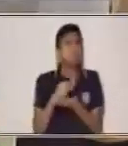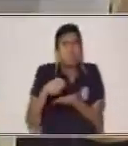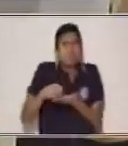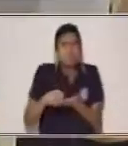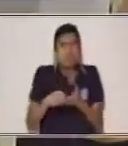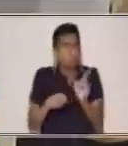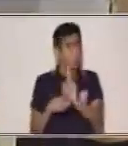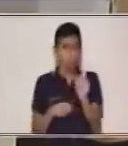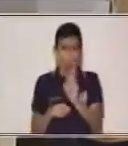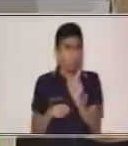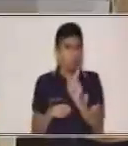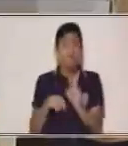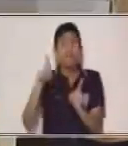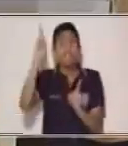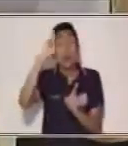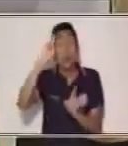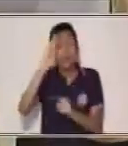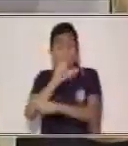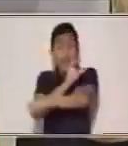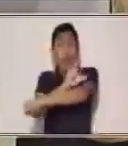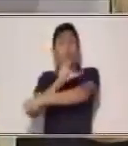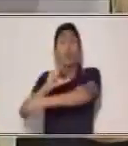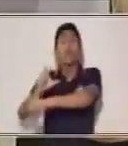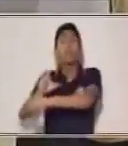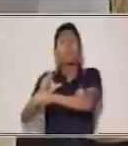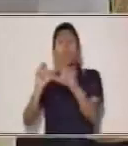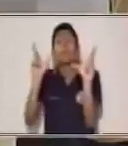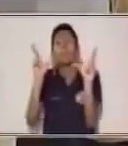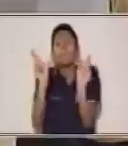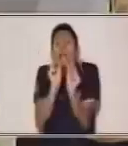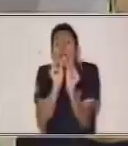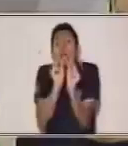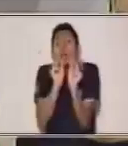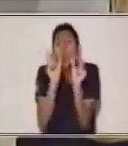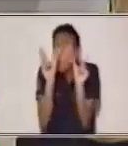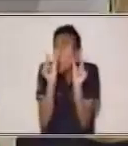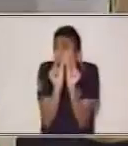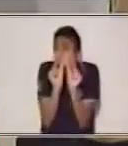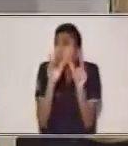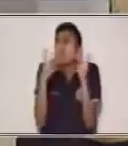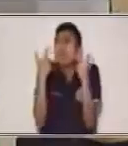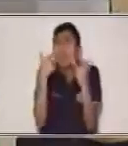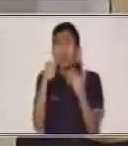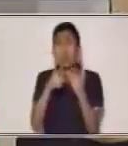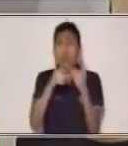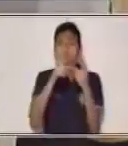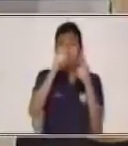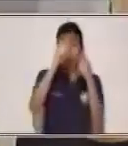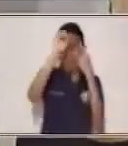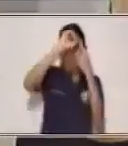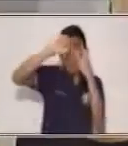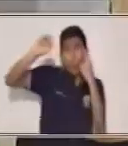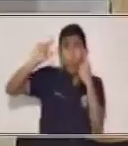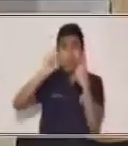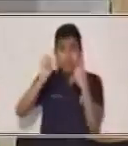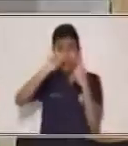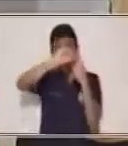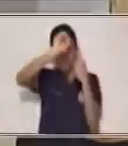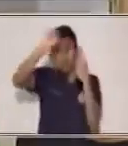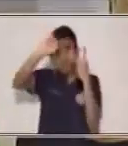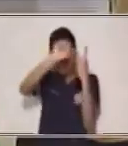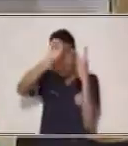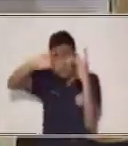hechos, no. Recuerda que el cuento es una narración corta, por lo tanto no debe de ser tan extensa. Por eso una de las